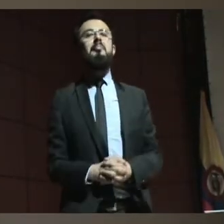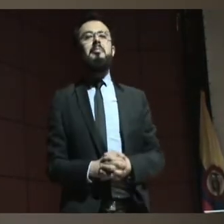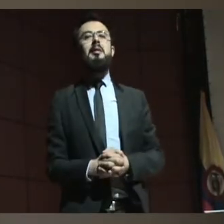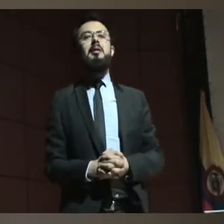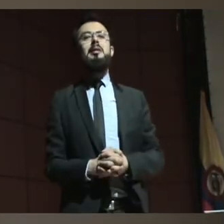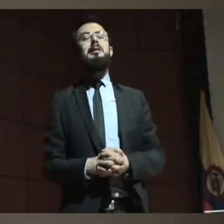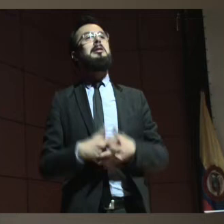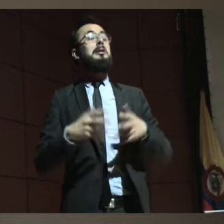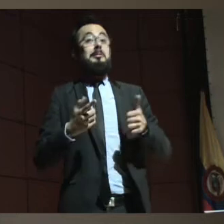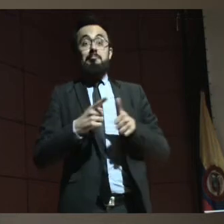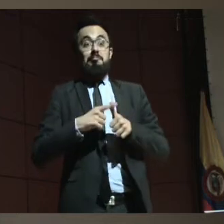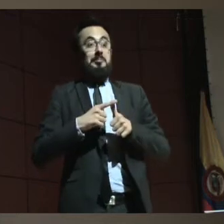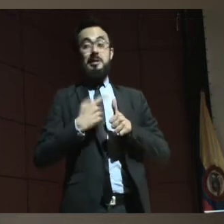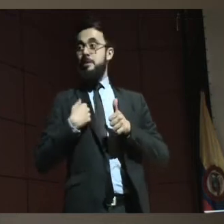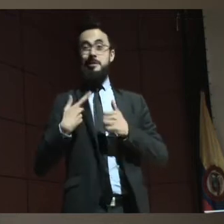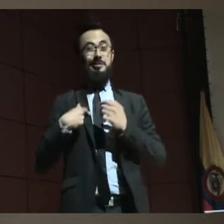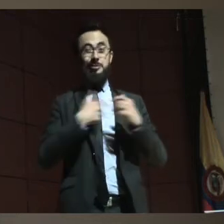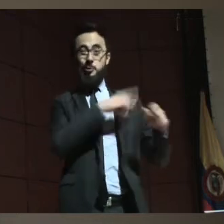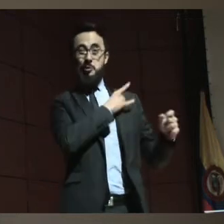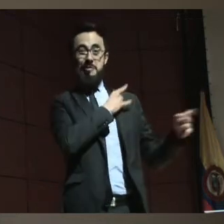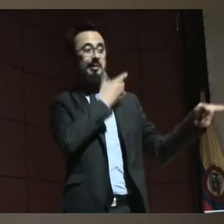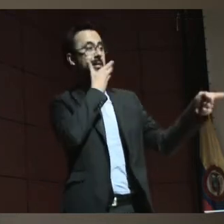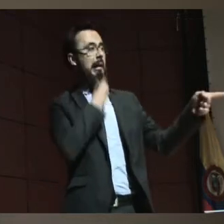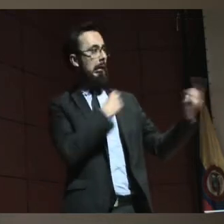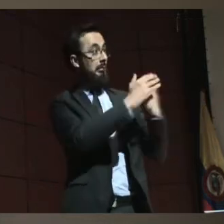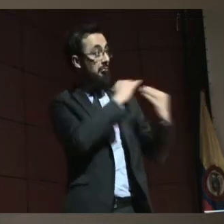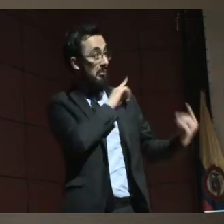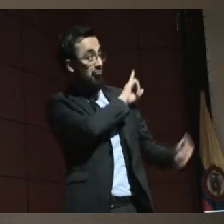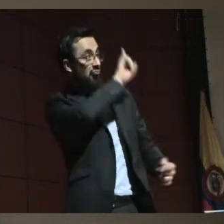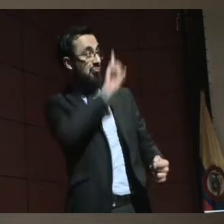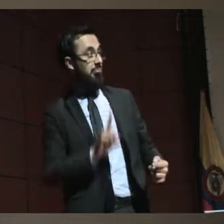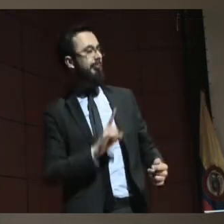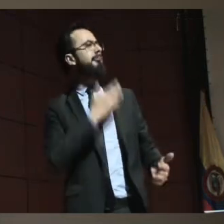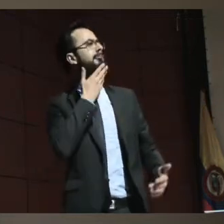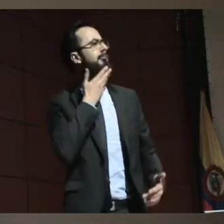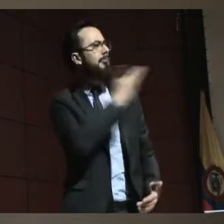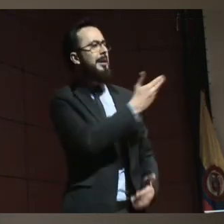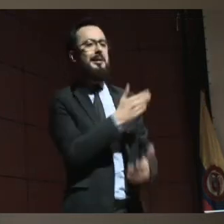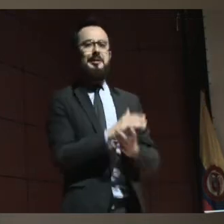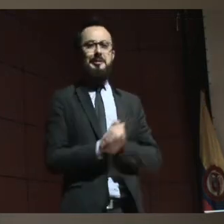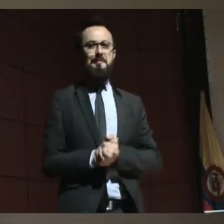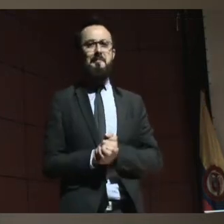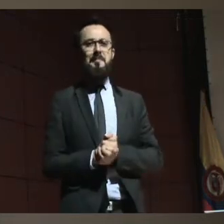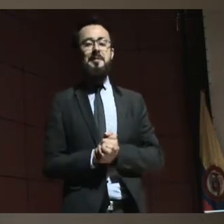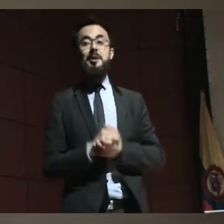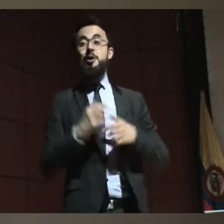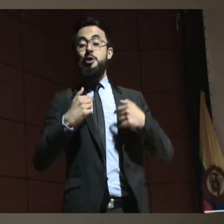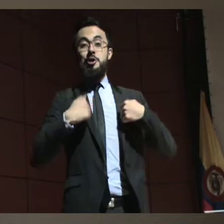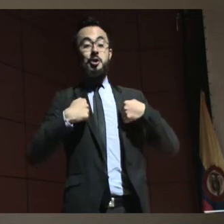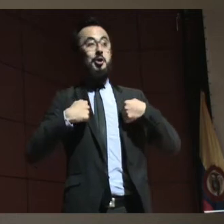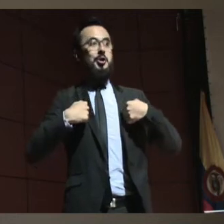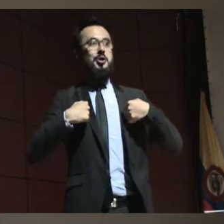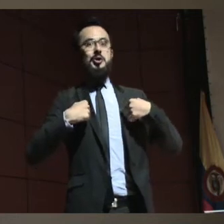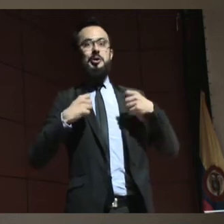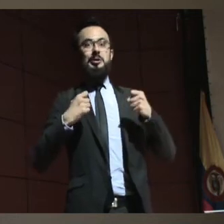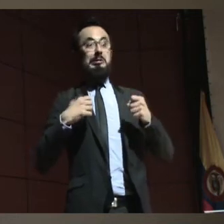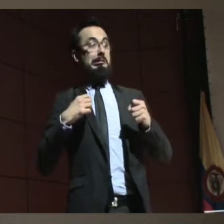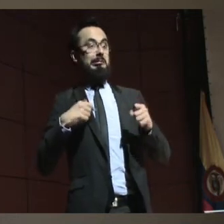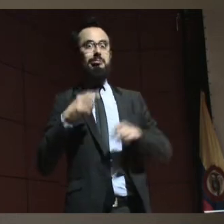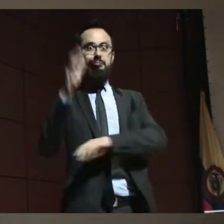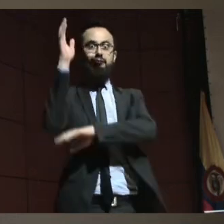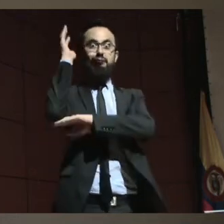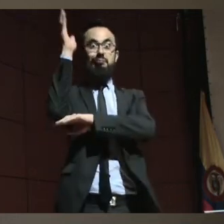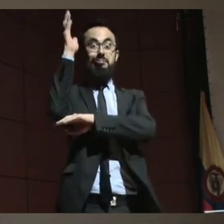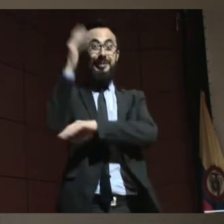Muchísimas gracias por esta invitación y y pues ustedes imaginarán que quedo con un punto muy alto